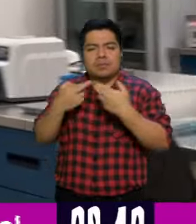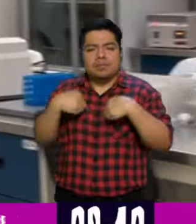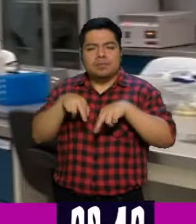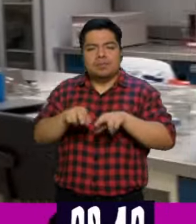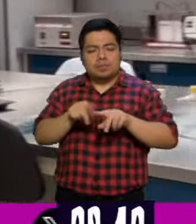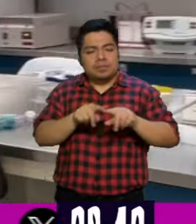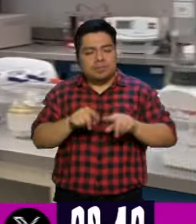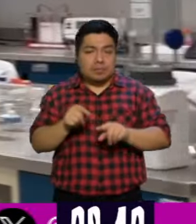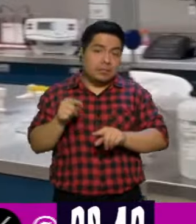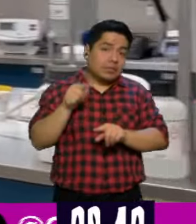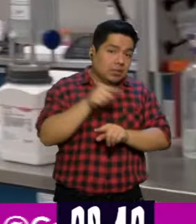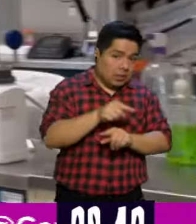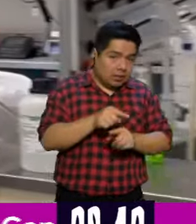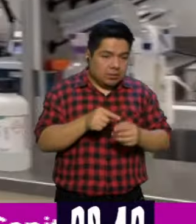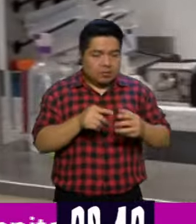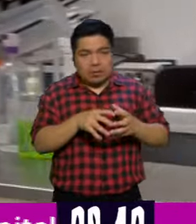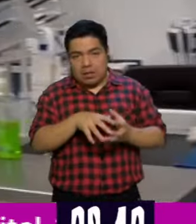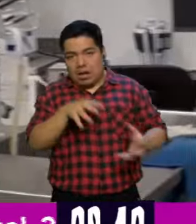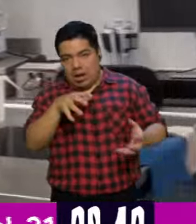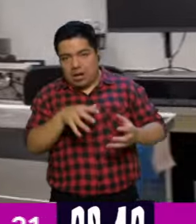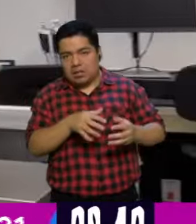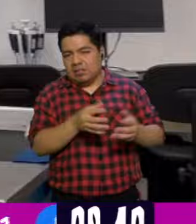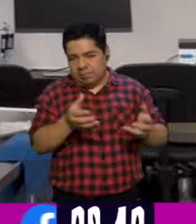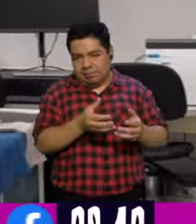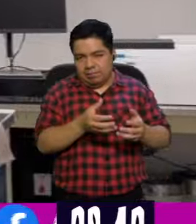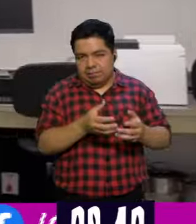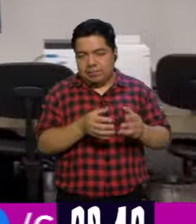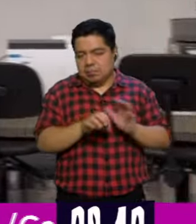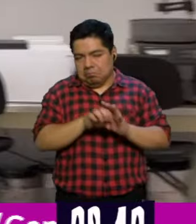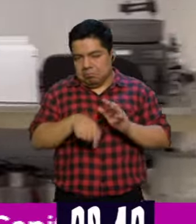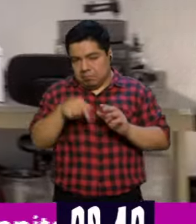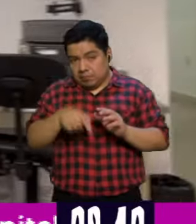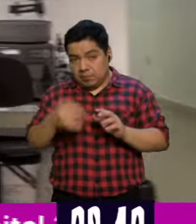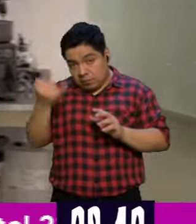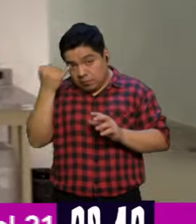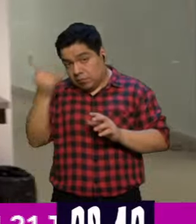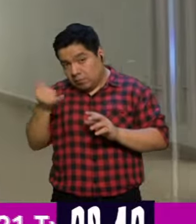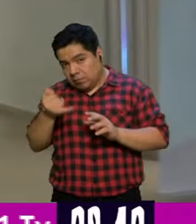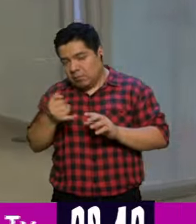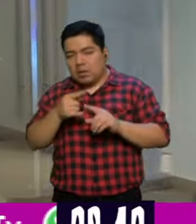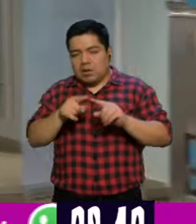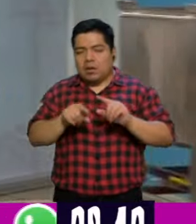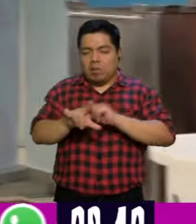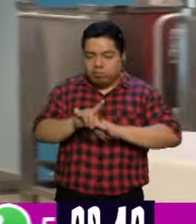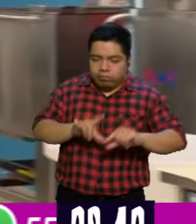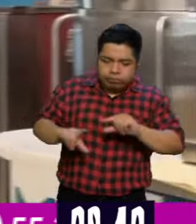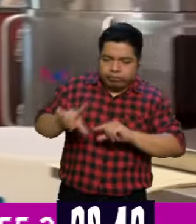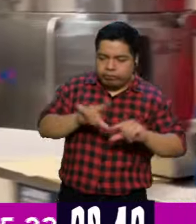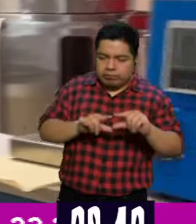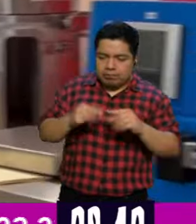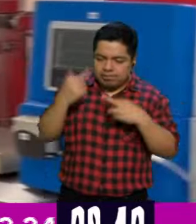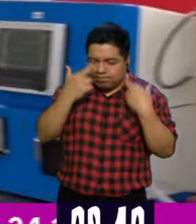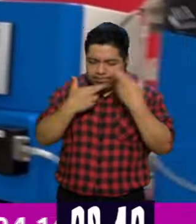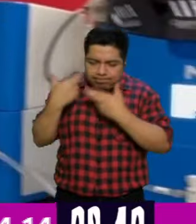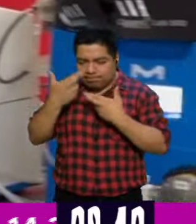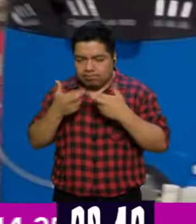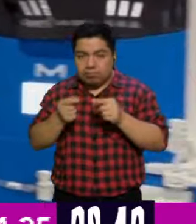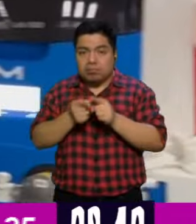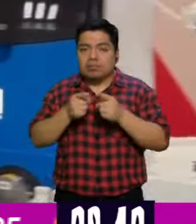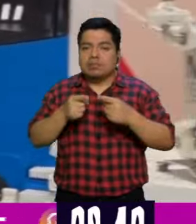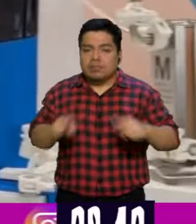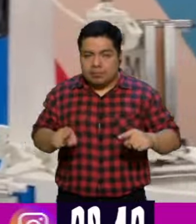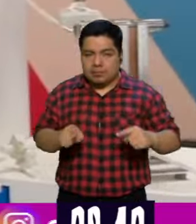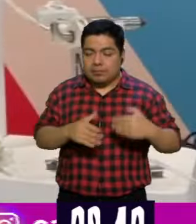los equipos que se utilizan a escala productiva. Entonces, la idea es aquí, en condiciones de laboratorio, poder desarrollar los